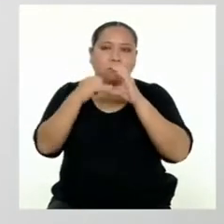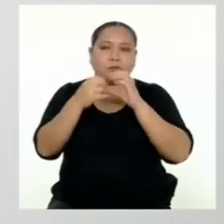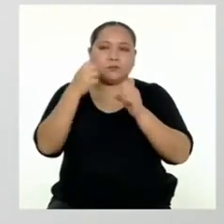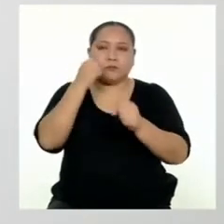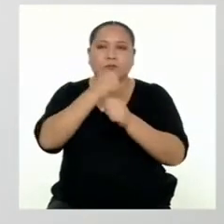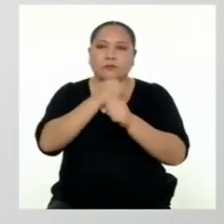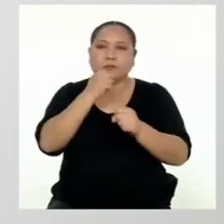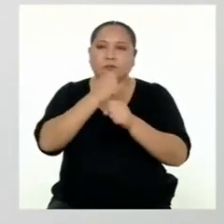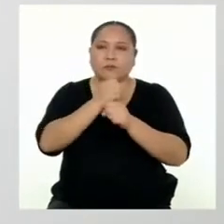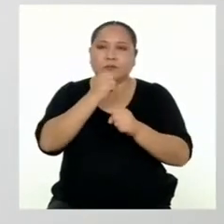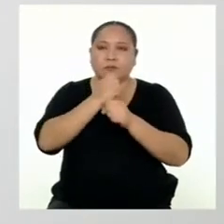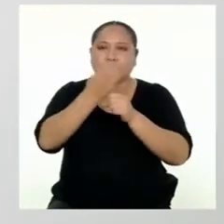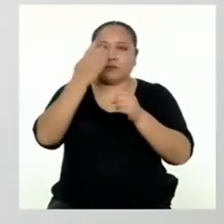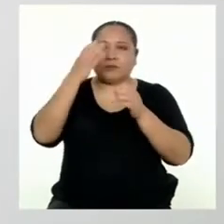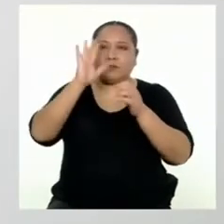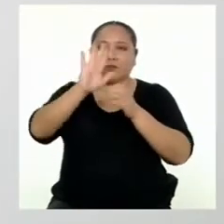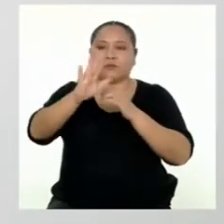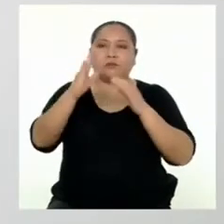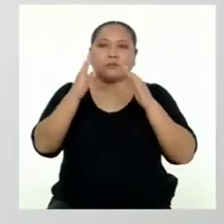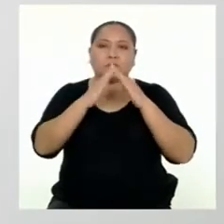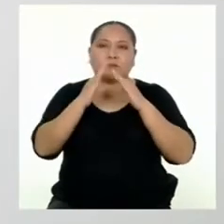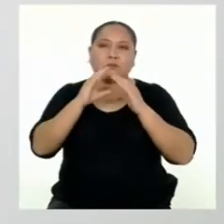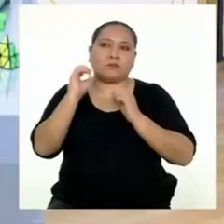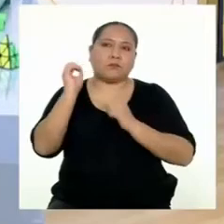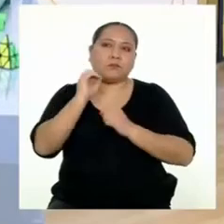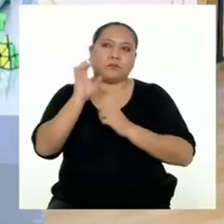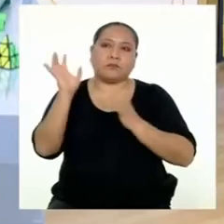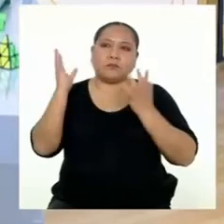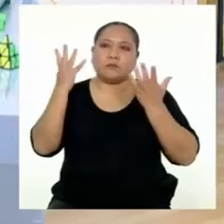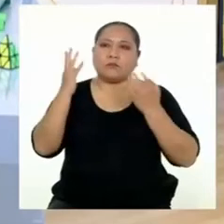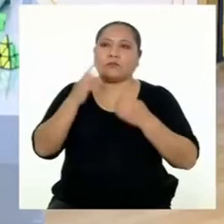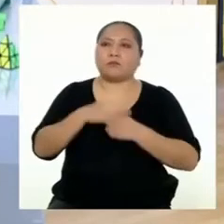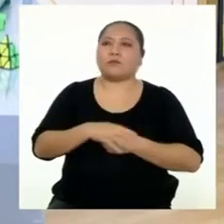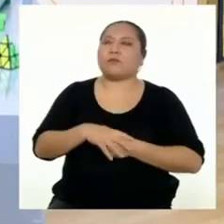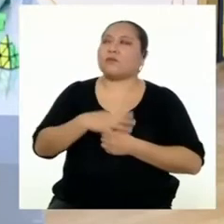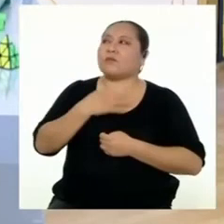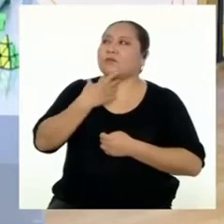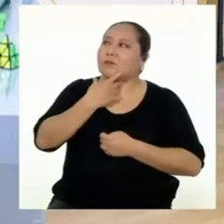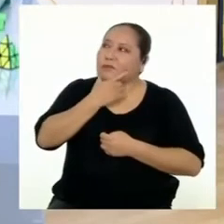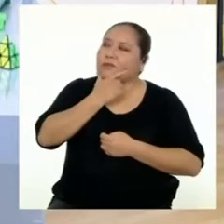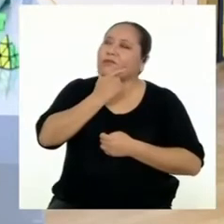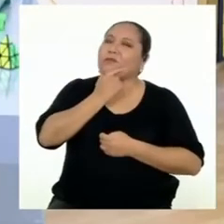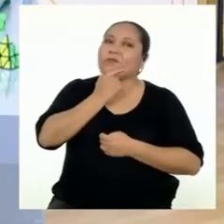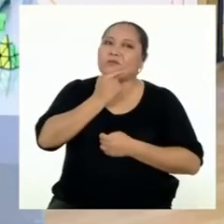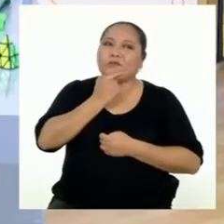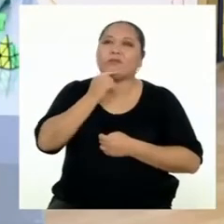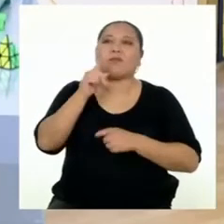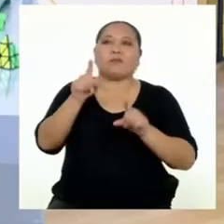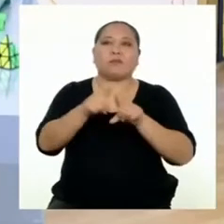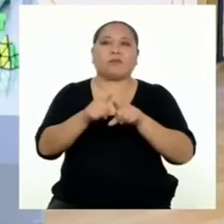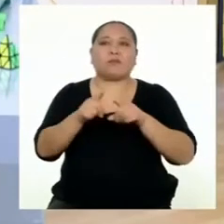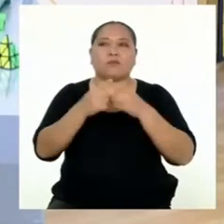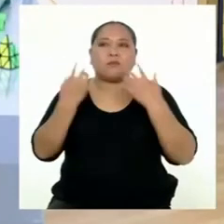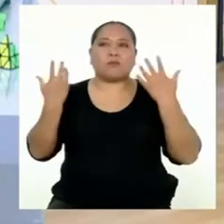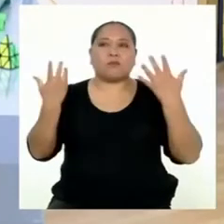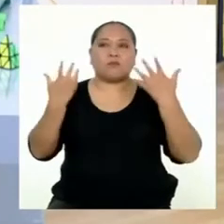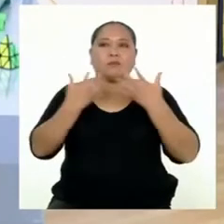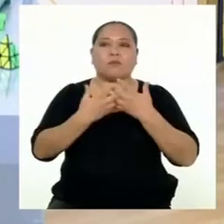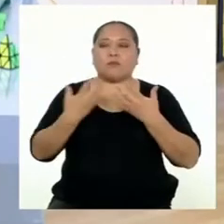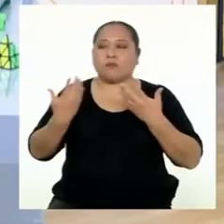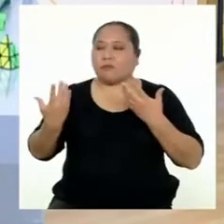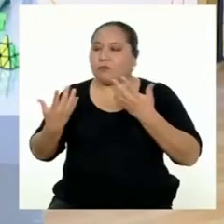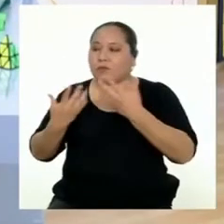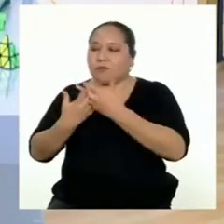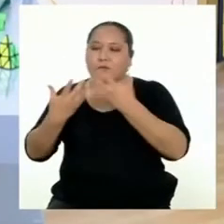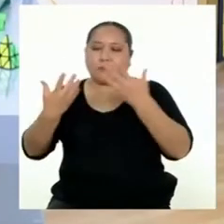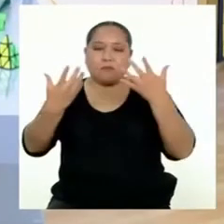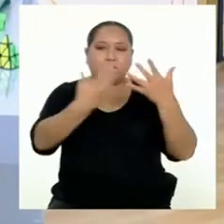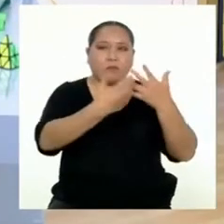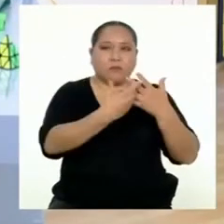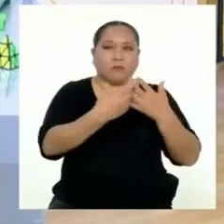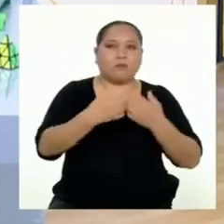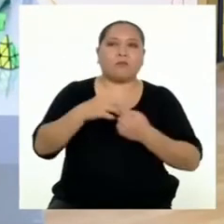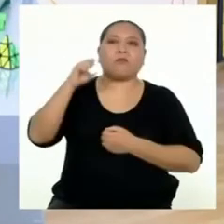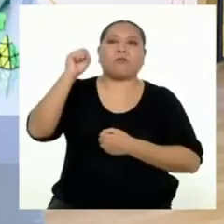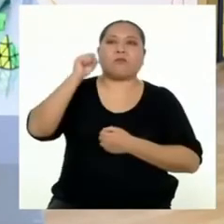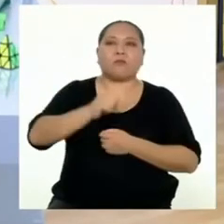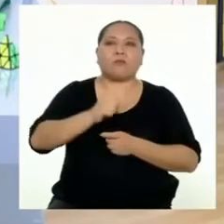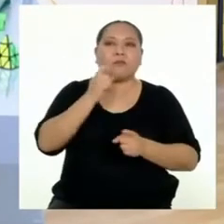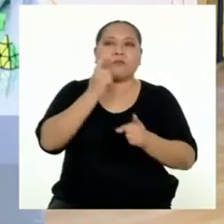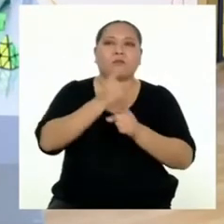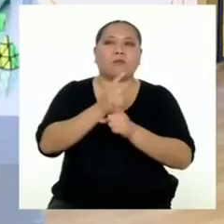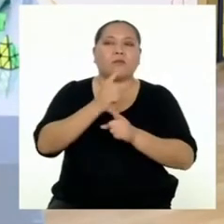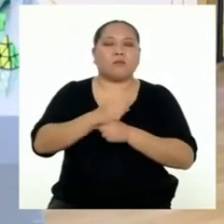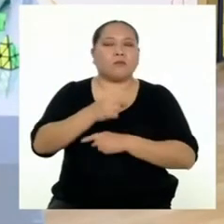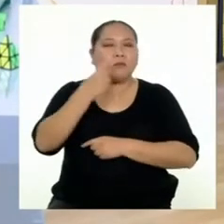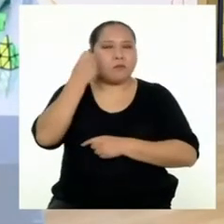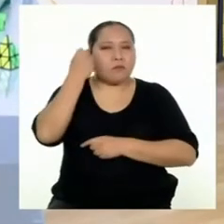trabajo desde casa o algo similar. Ah, entonces también se relacionan unos con otros. Claro,